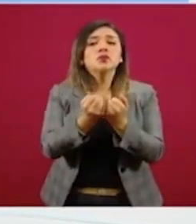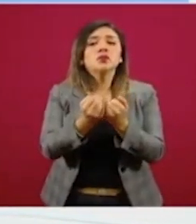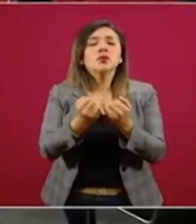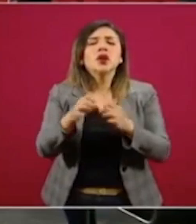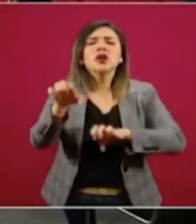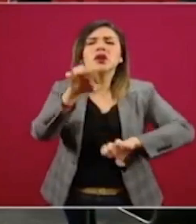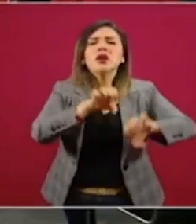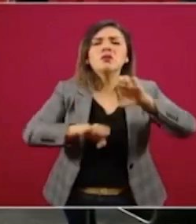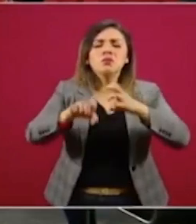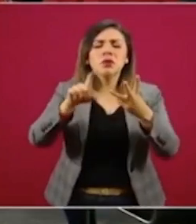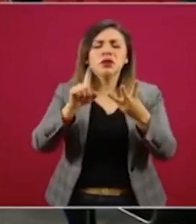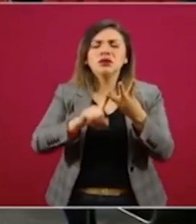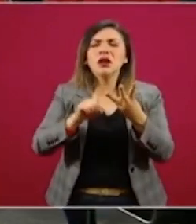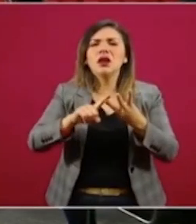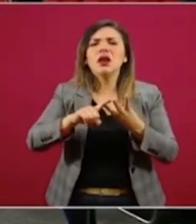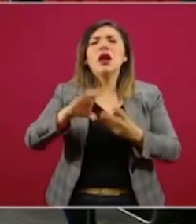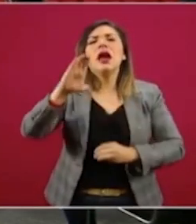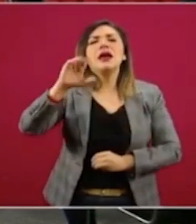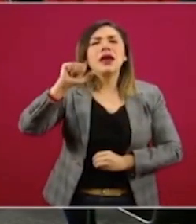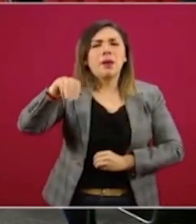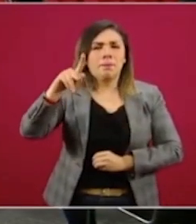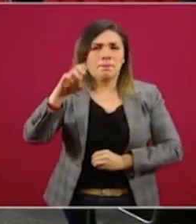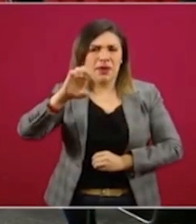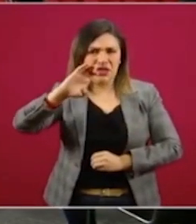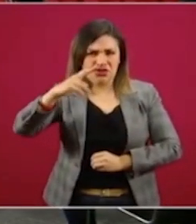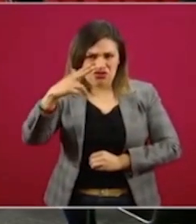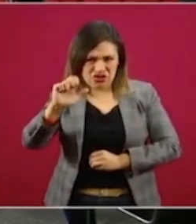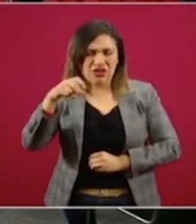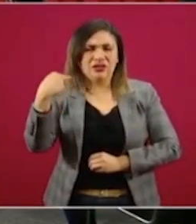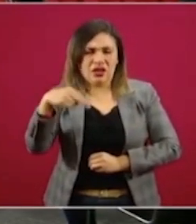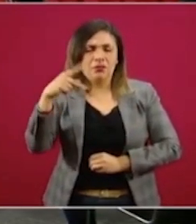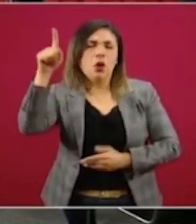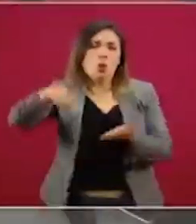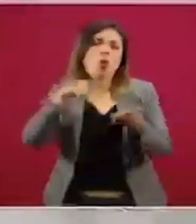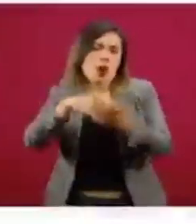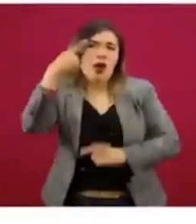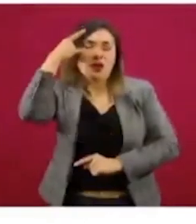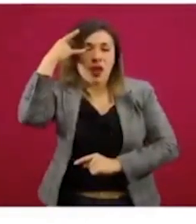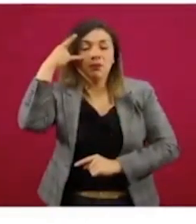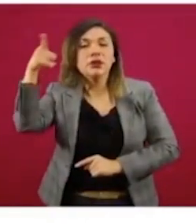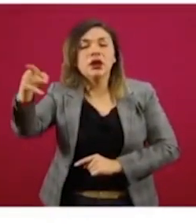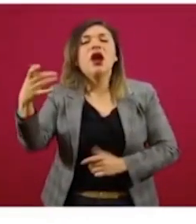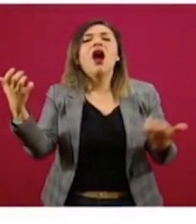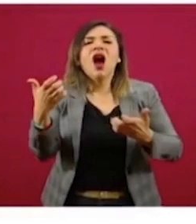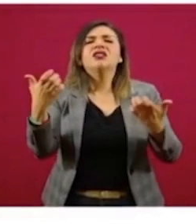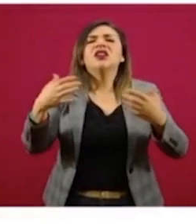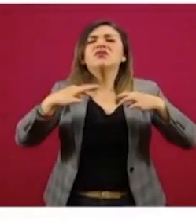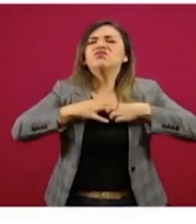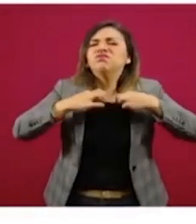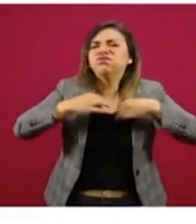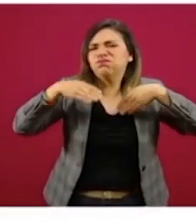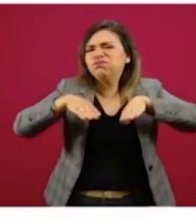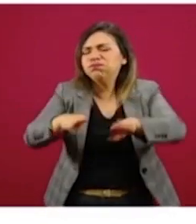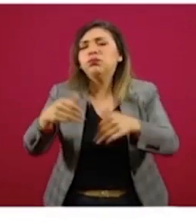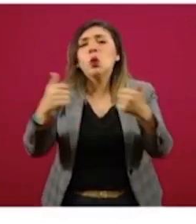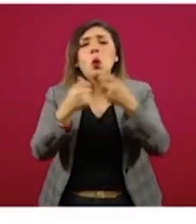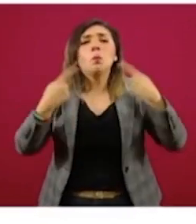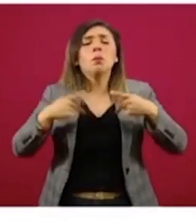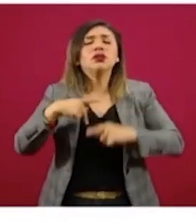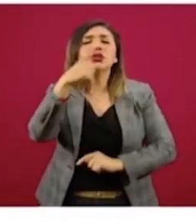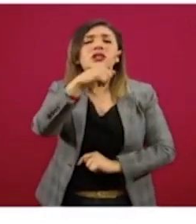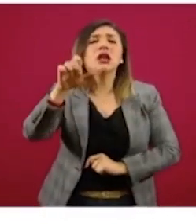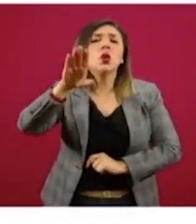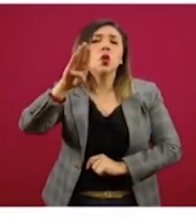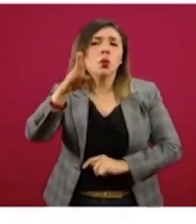empresa Campeche, en Campeche, una industria textil con más de 190 trabajadores